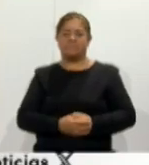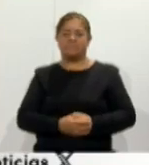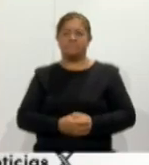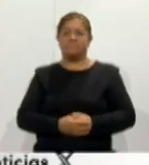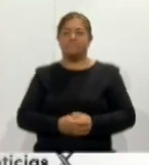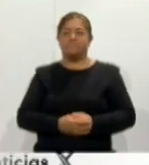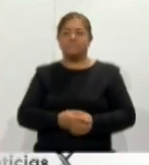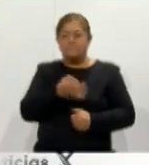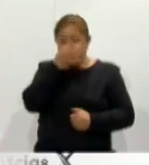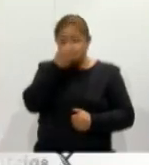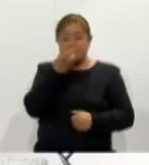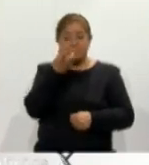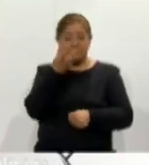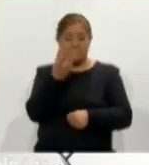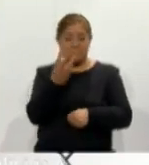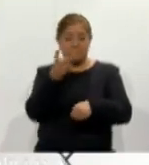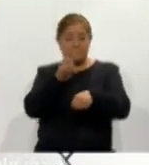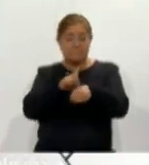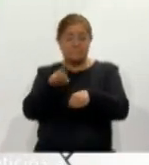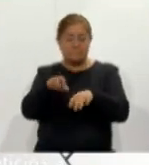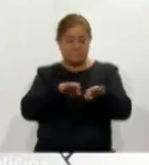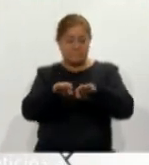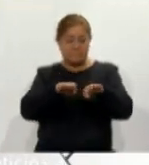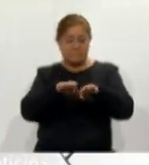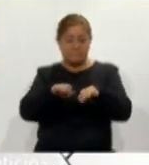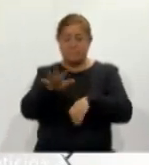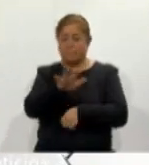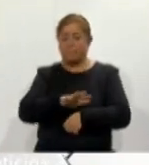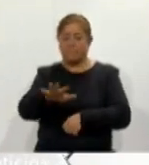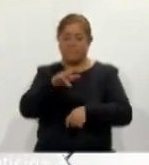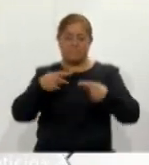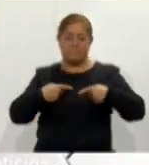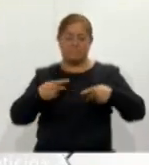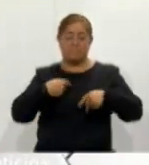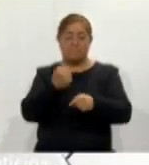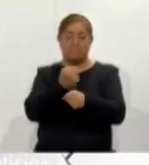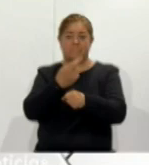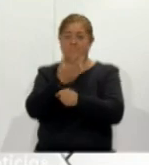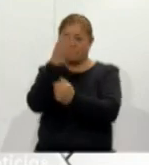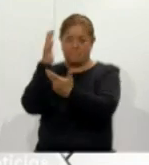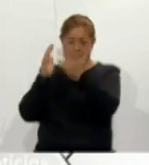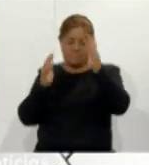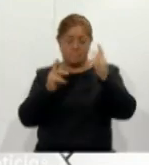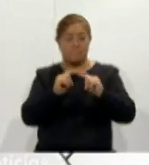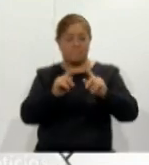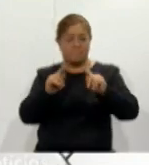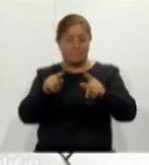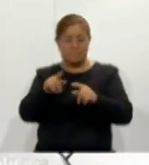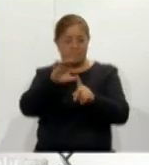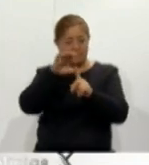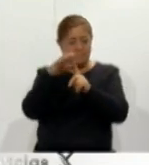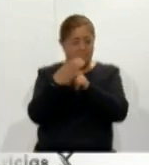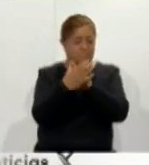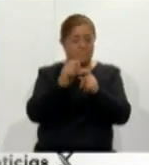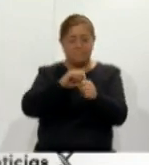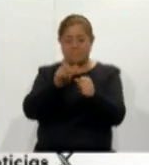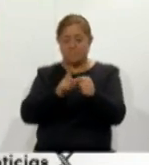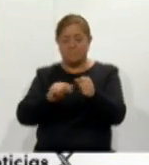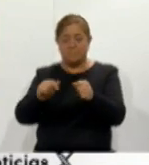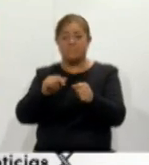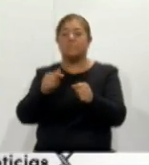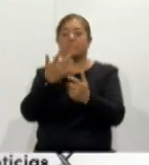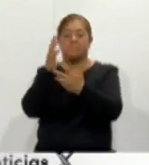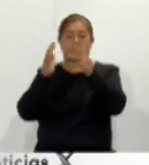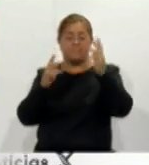Tras casi tres días de labores, brigadistas de la Secretaría del Medio Ambiente de Tlaxcala, de la Comisión Nacional Forestal, de la